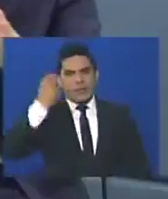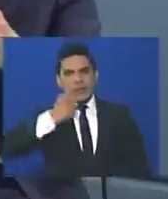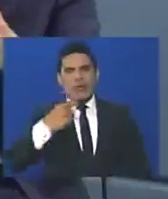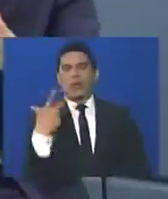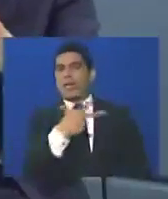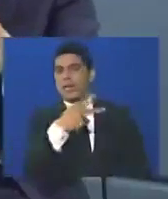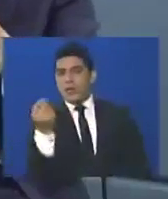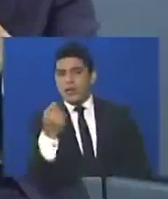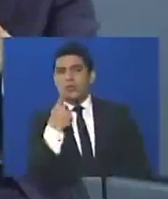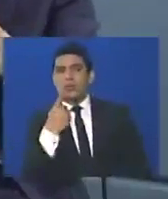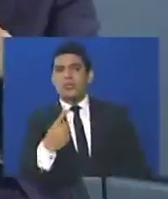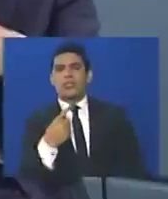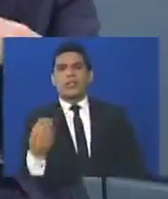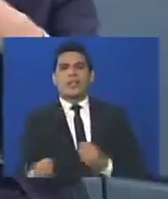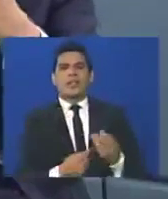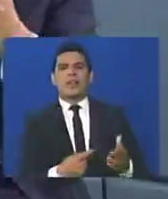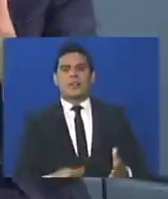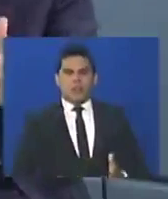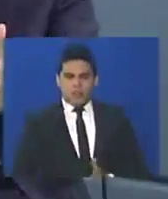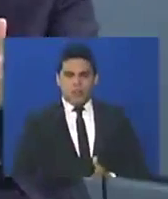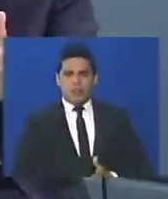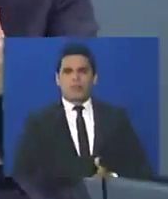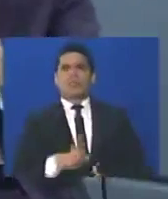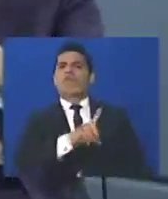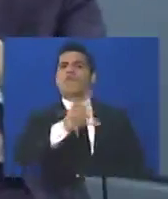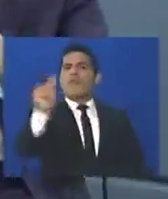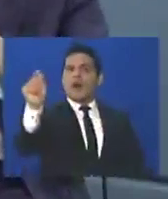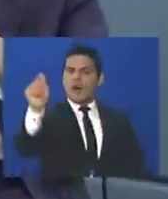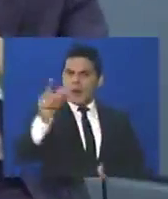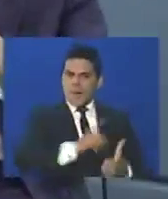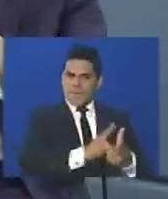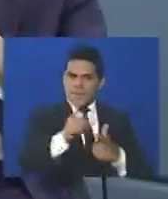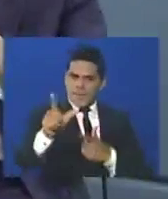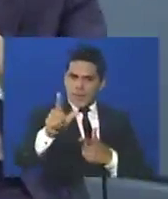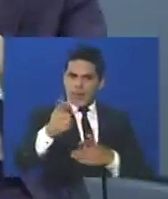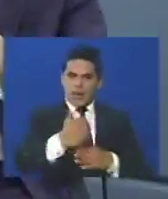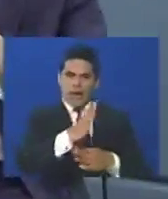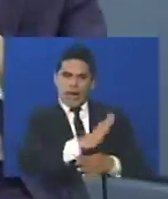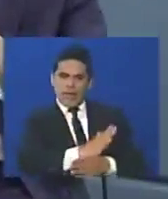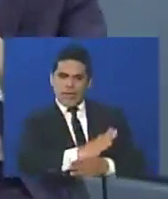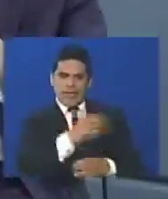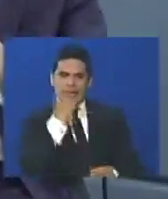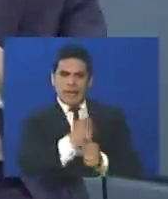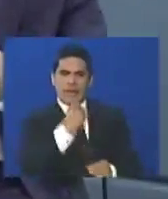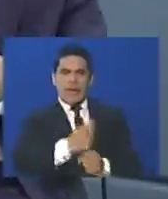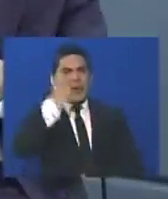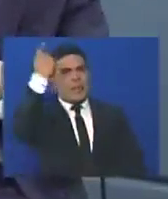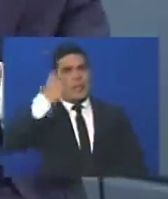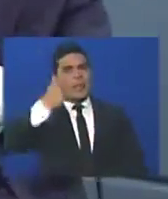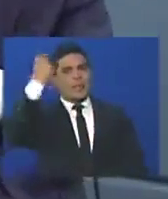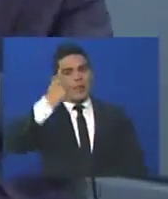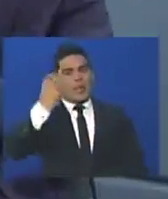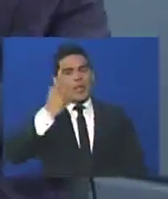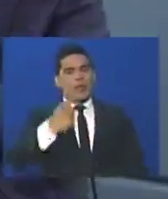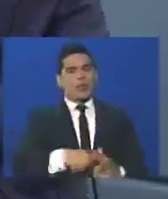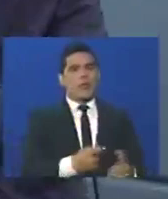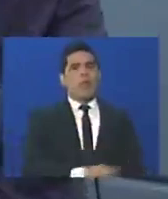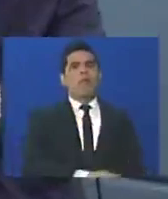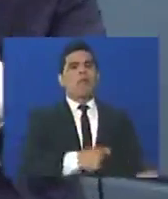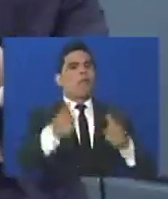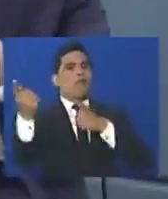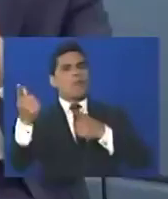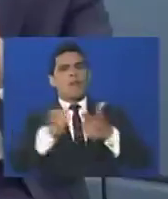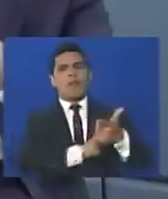solamente, no solamente se salió de la Cámara de la Asamblea Nacional, sino que se fue a la tierra de